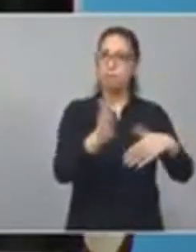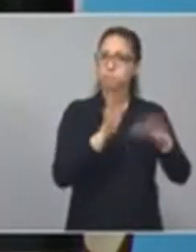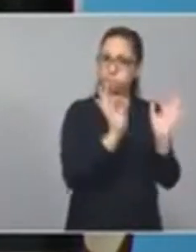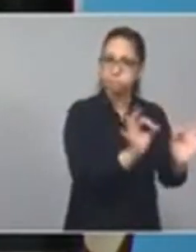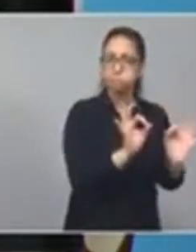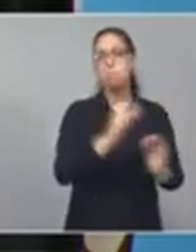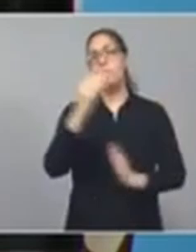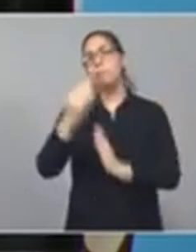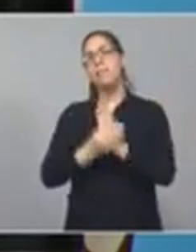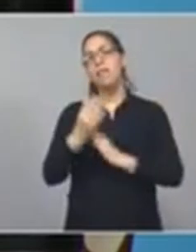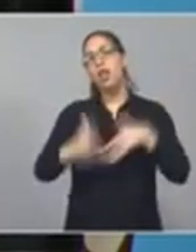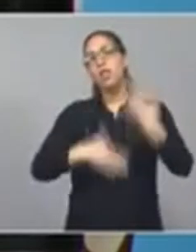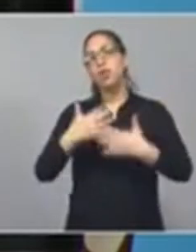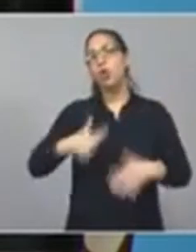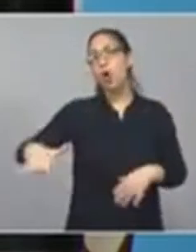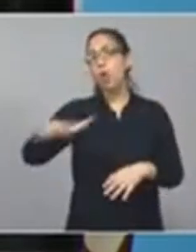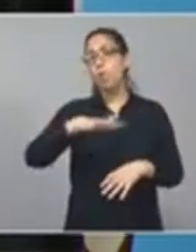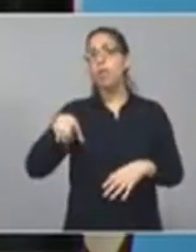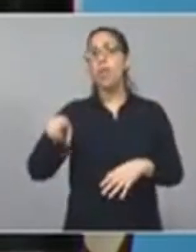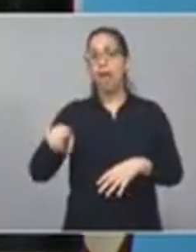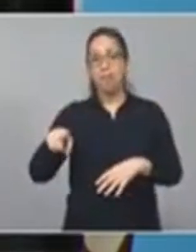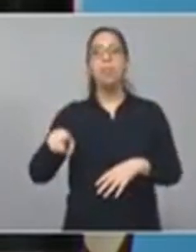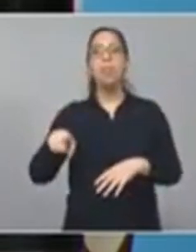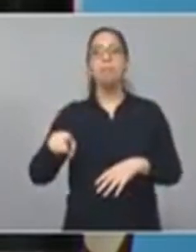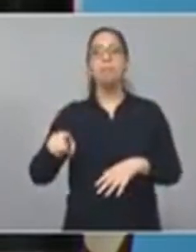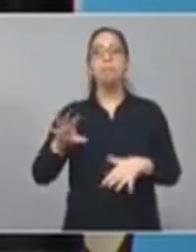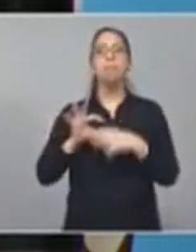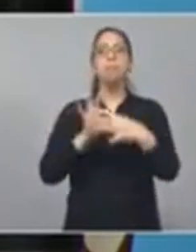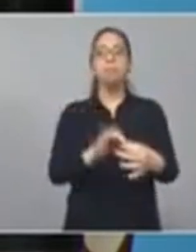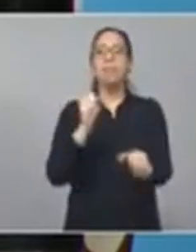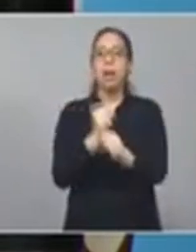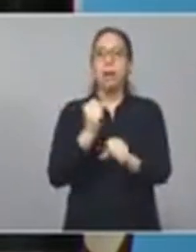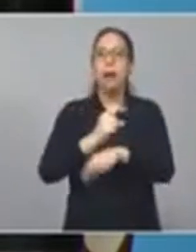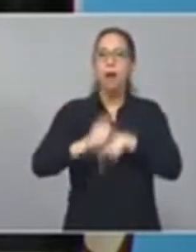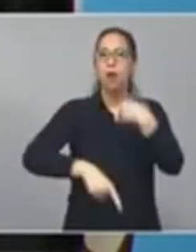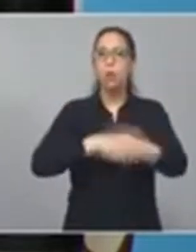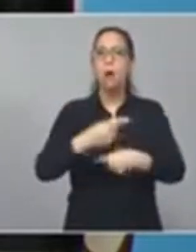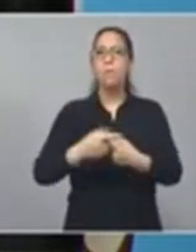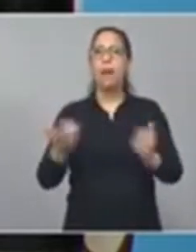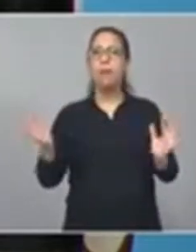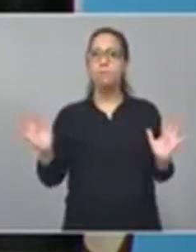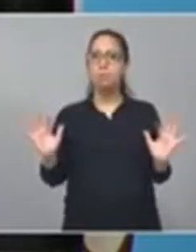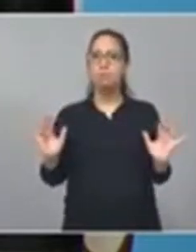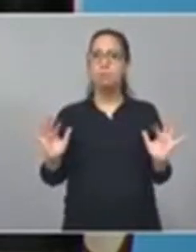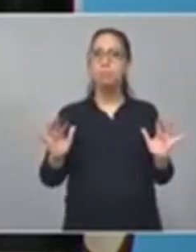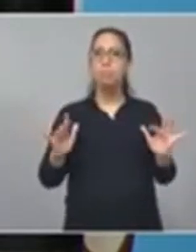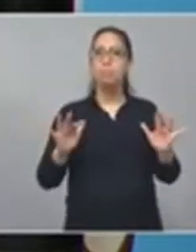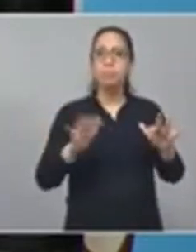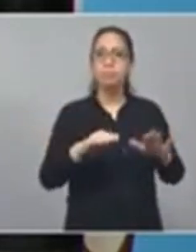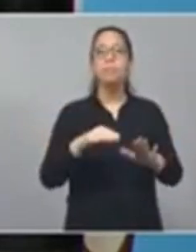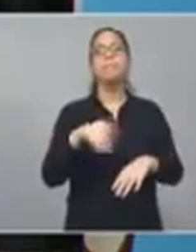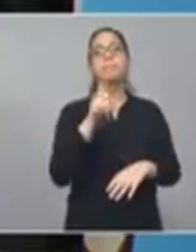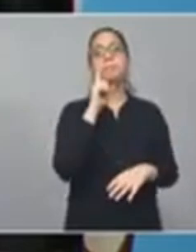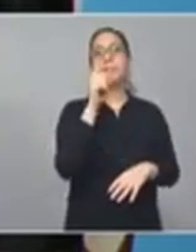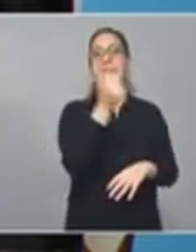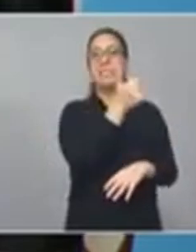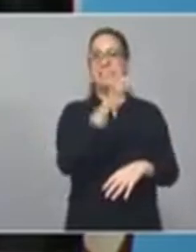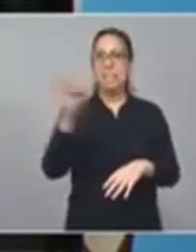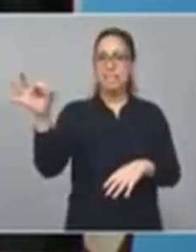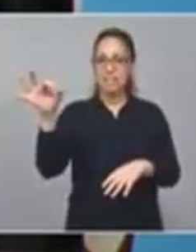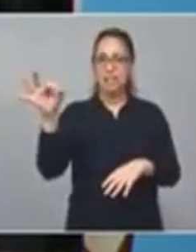Desarrollo de la Comunidad, como UDI de la provincia de Buenos Aires, para que entren dentro de los 1.600